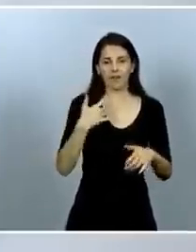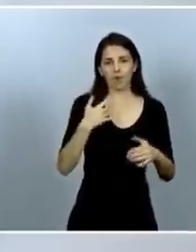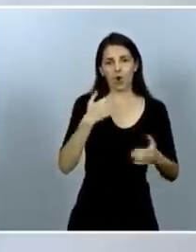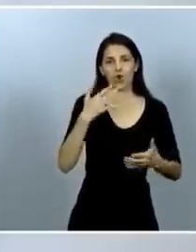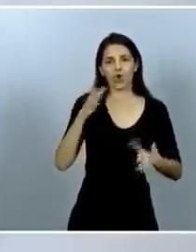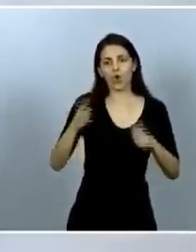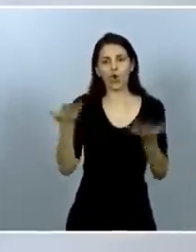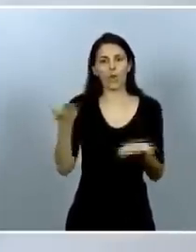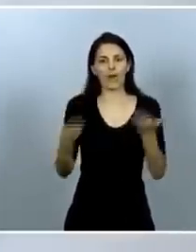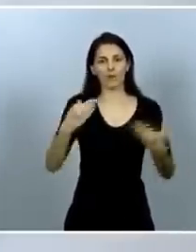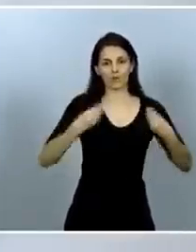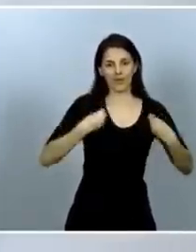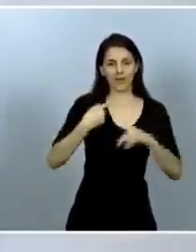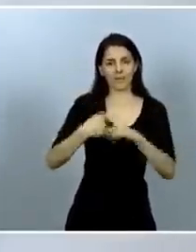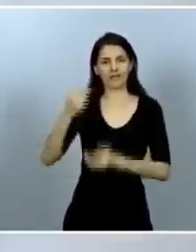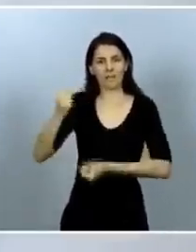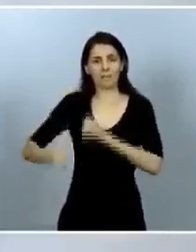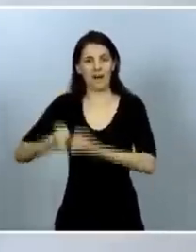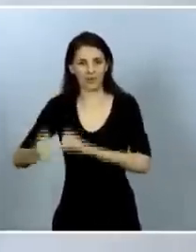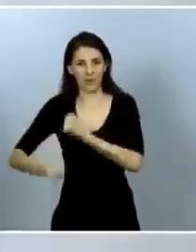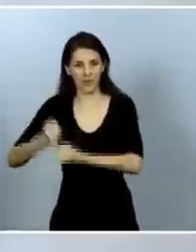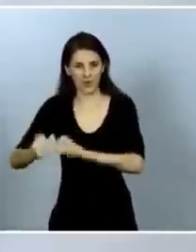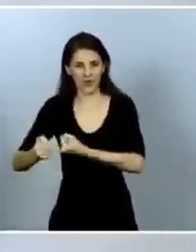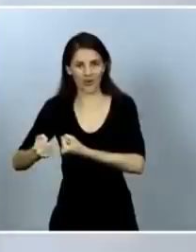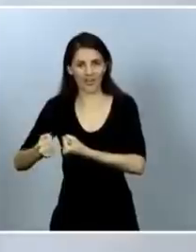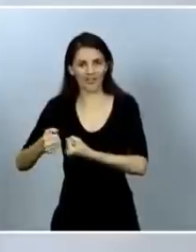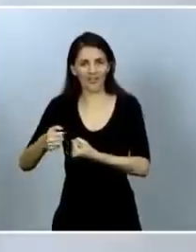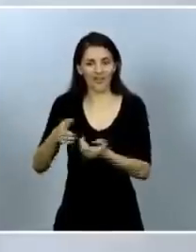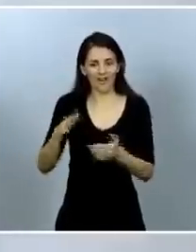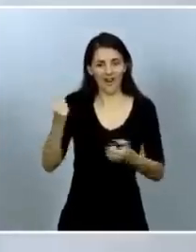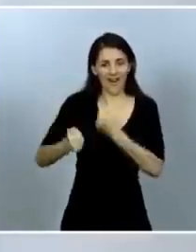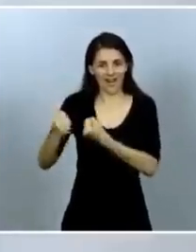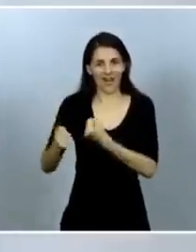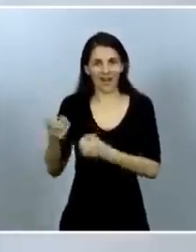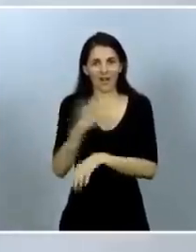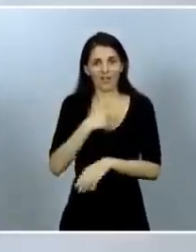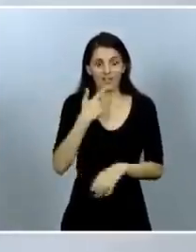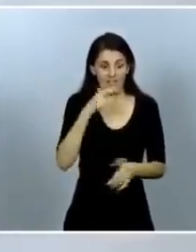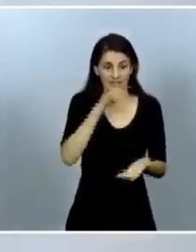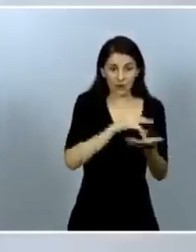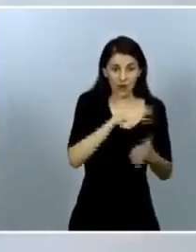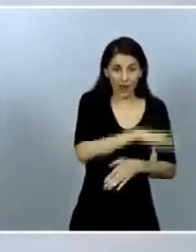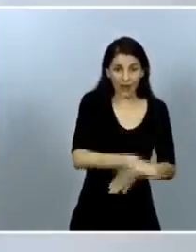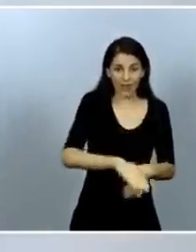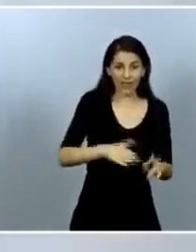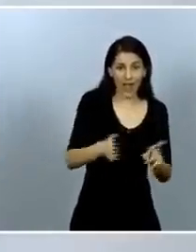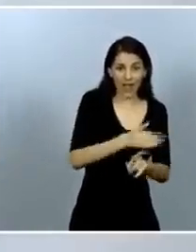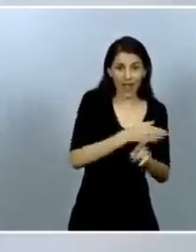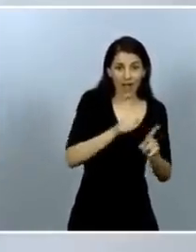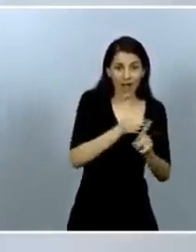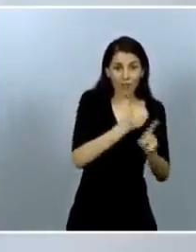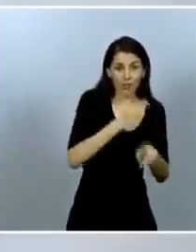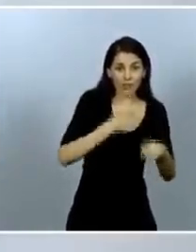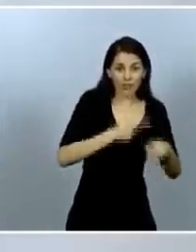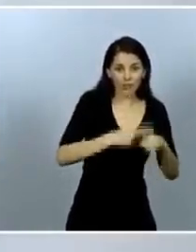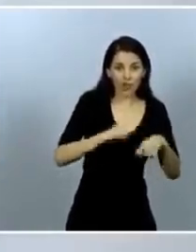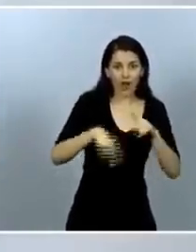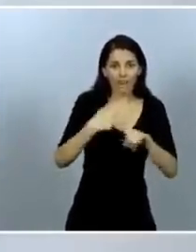tienen el efecto de quitarte una de las piernas y cargarte con una mochila llena de ladrillos. Quiero dar las gracias